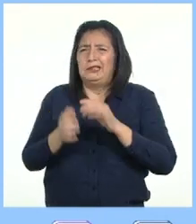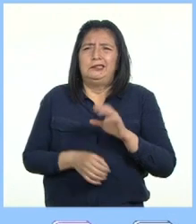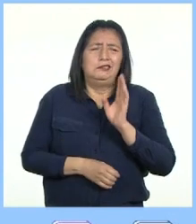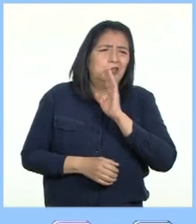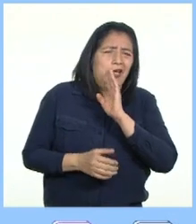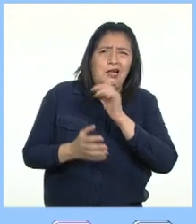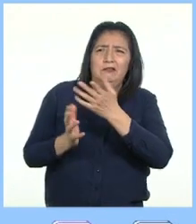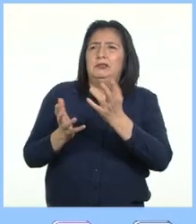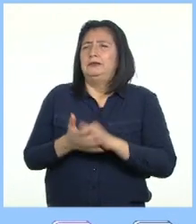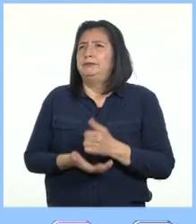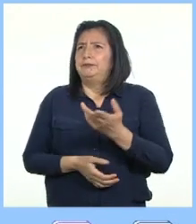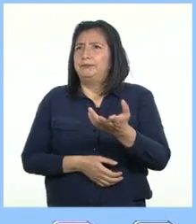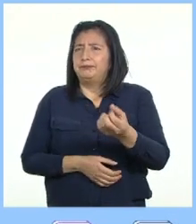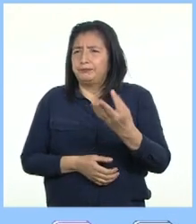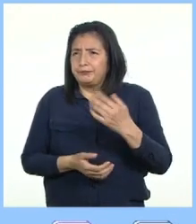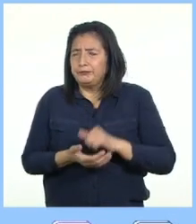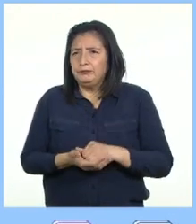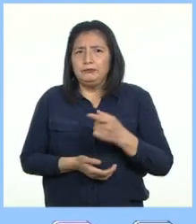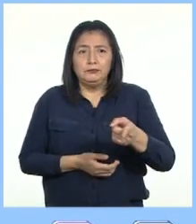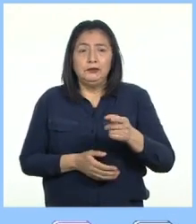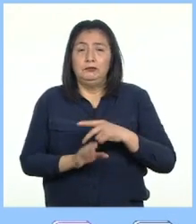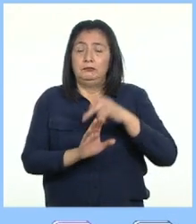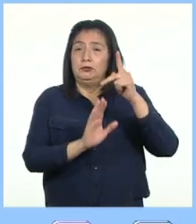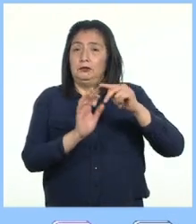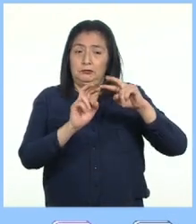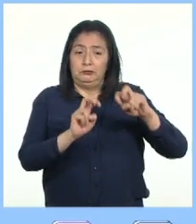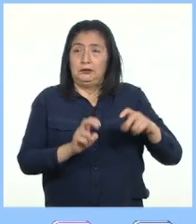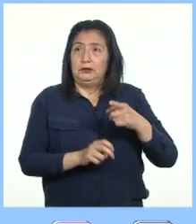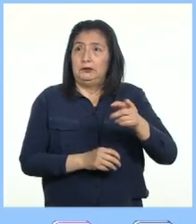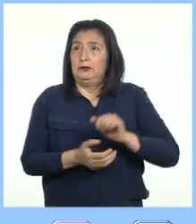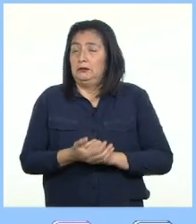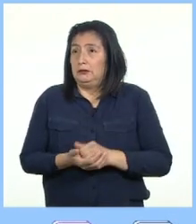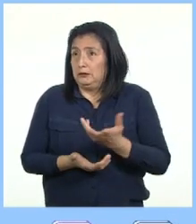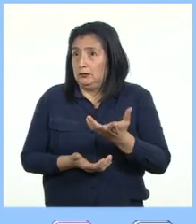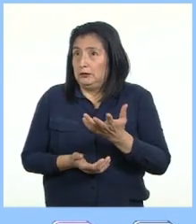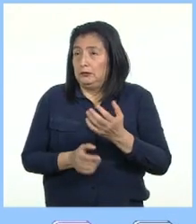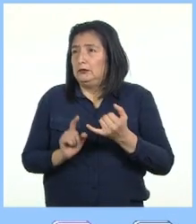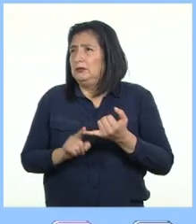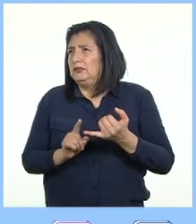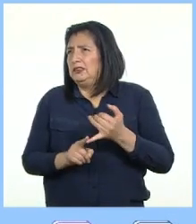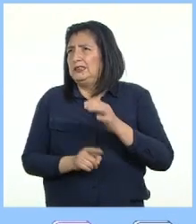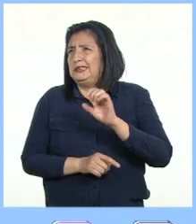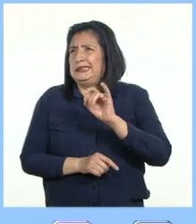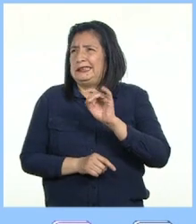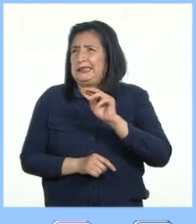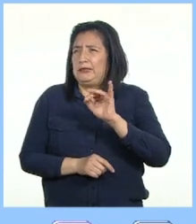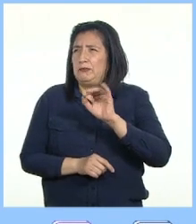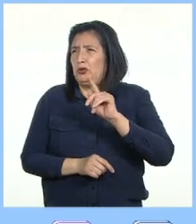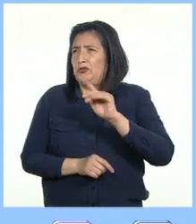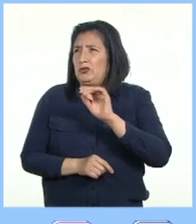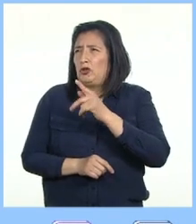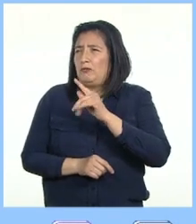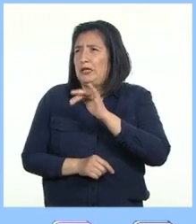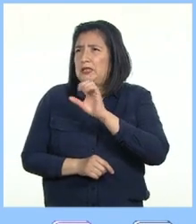y aquí dice la fuente Es el proyecto de investigación Smithsonian Science for Global Goals